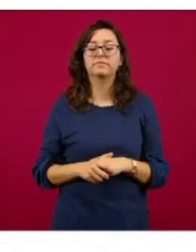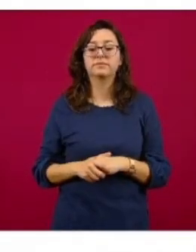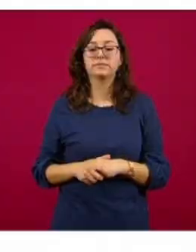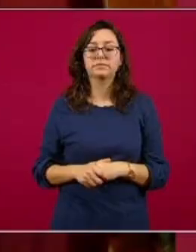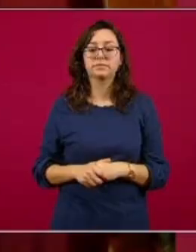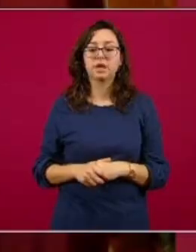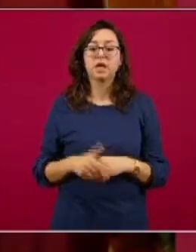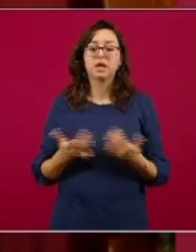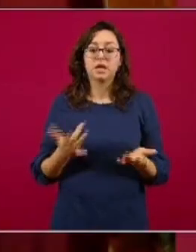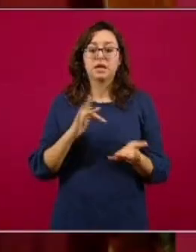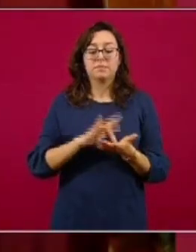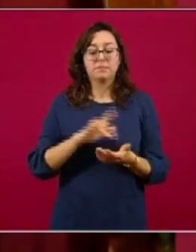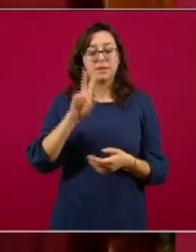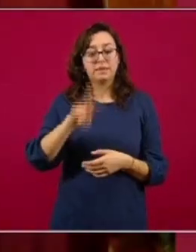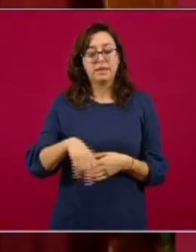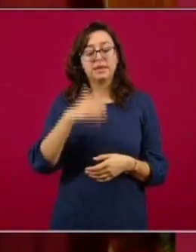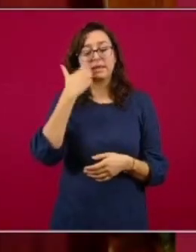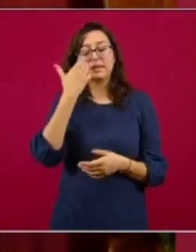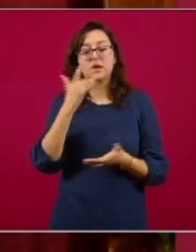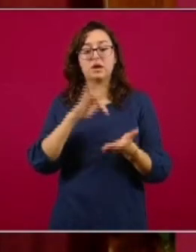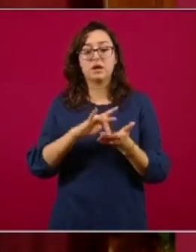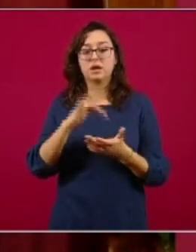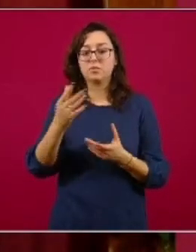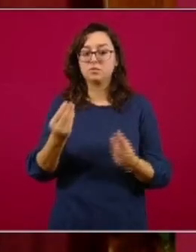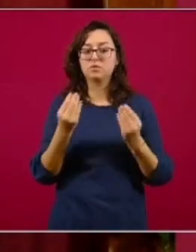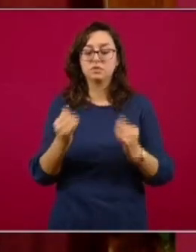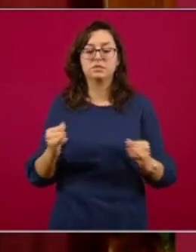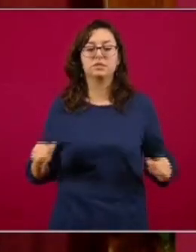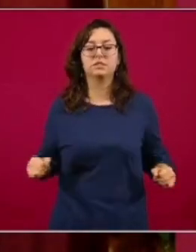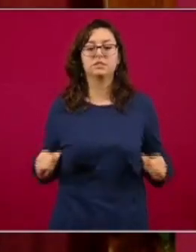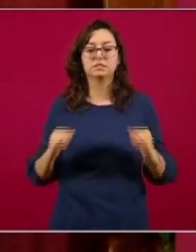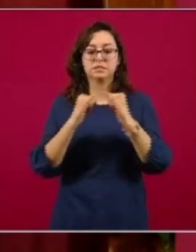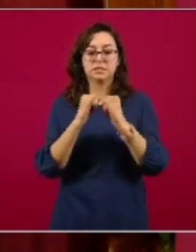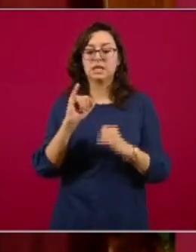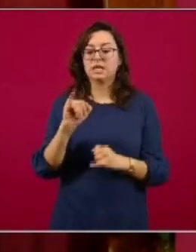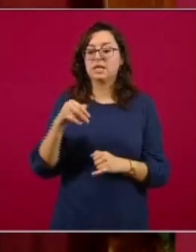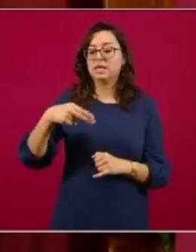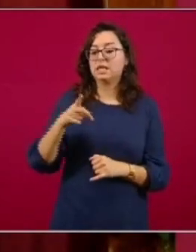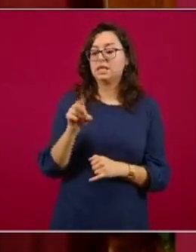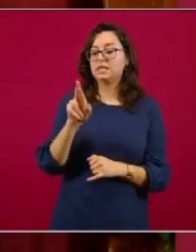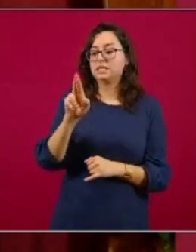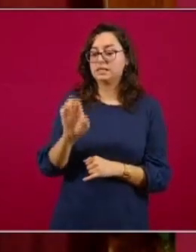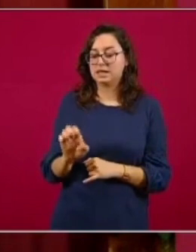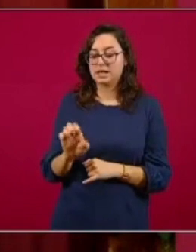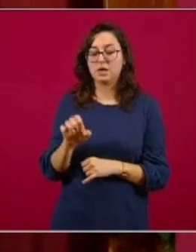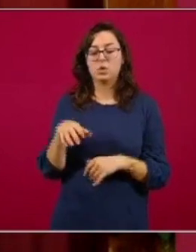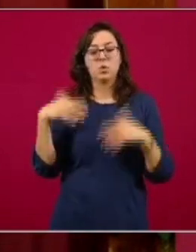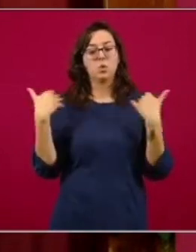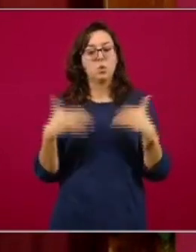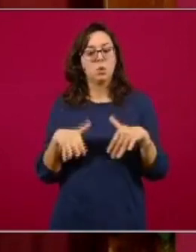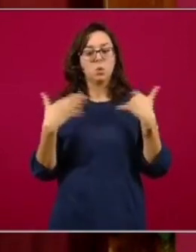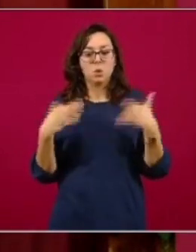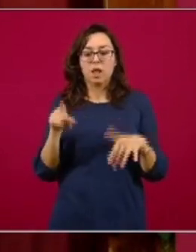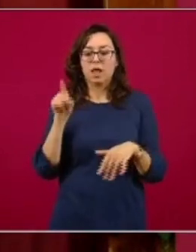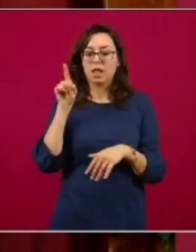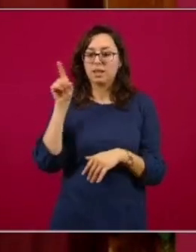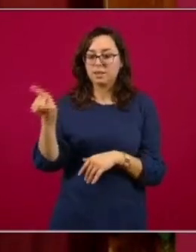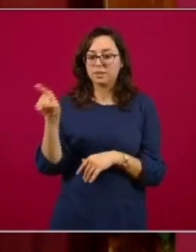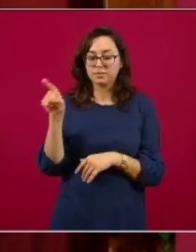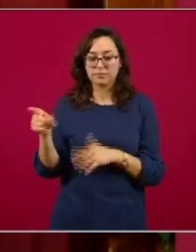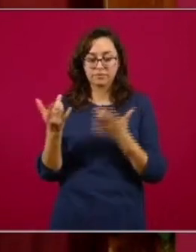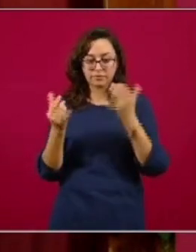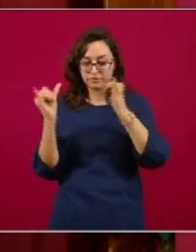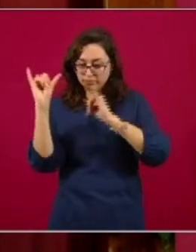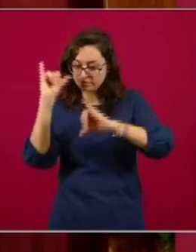al Instituto de Diagnóstico y Referencia a Epidemiológicos, el INDRE, que fue la institución que nos